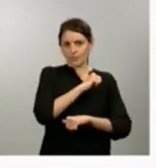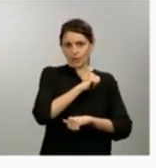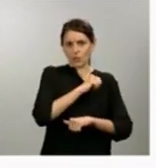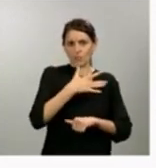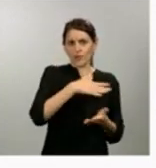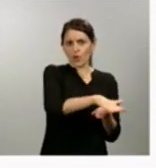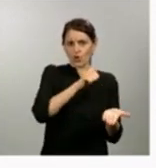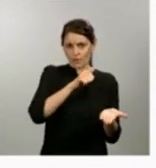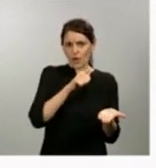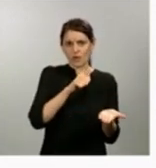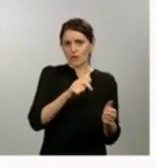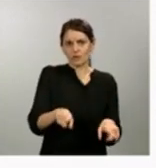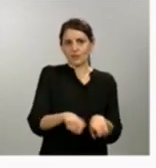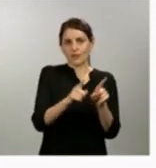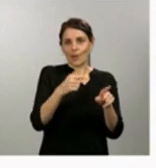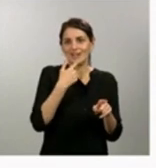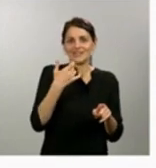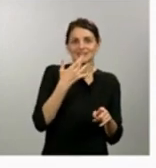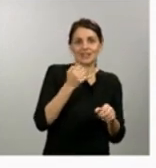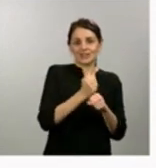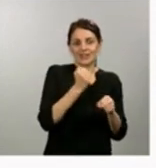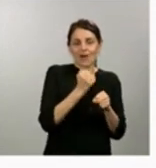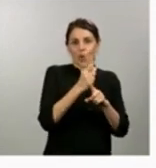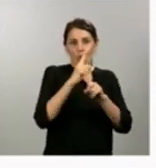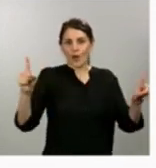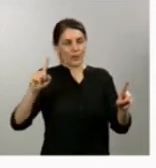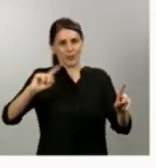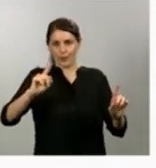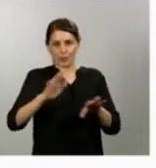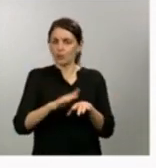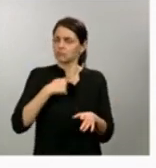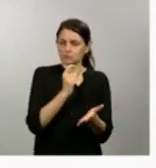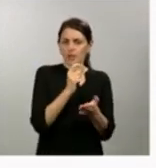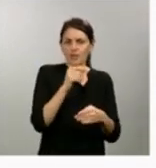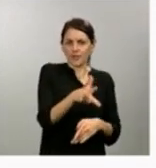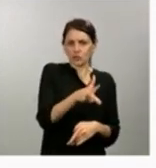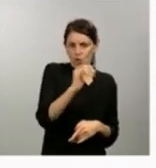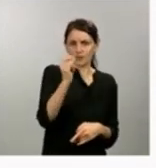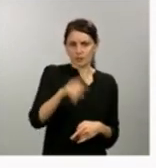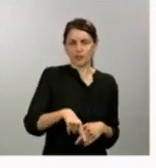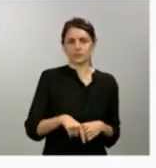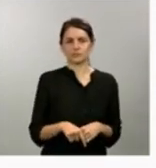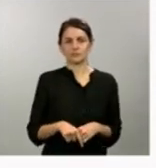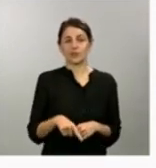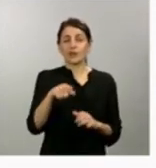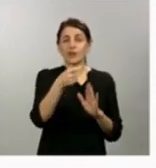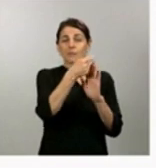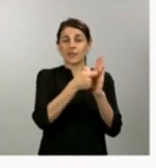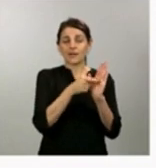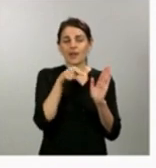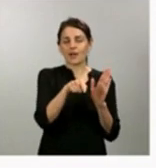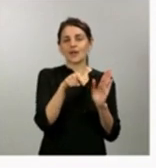usado para prestaciones futuras. Esta es una medida muy importante a la hora de